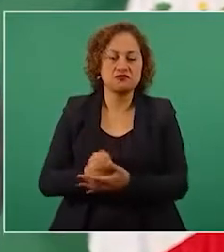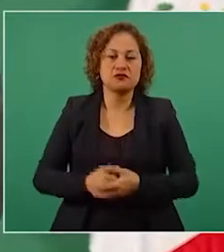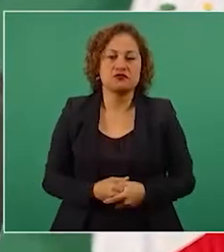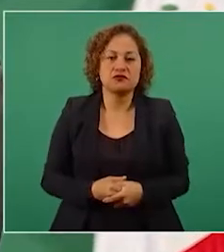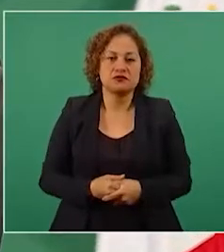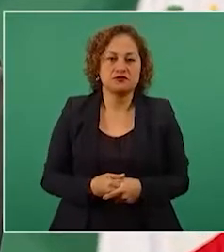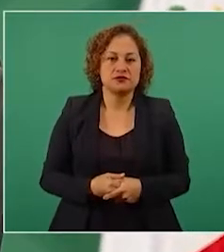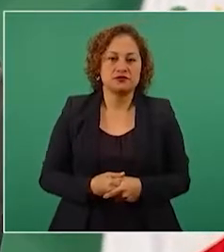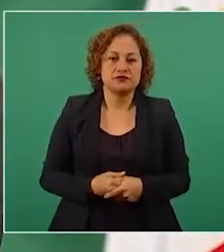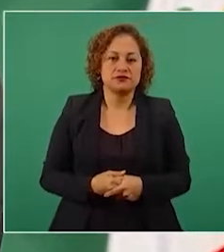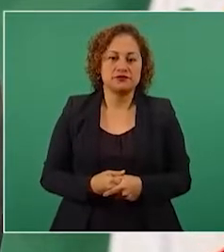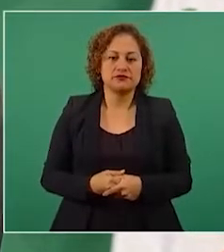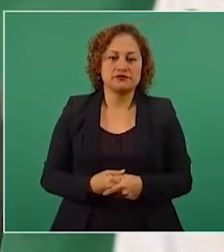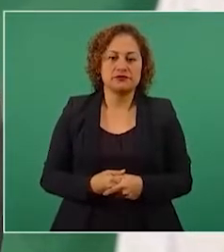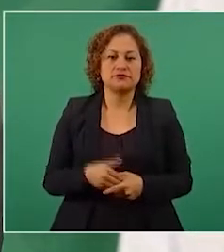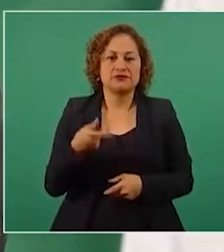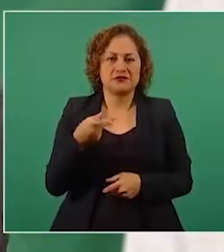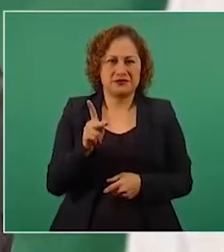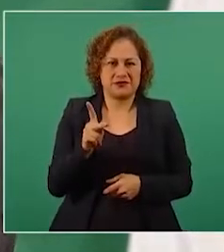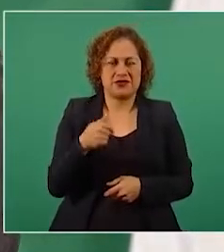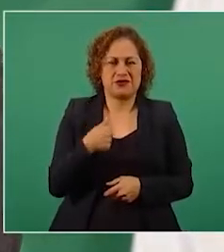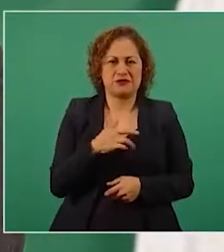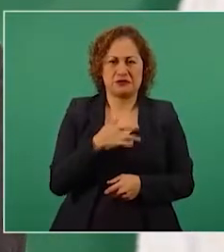pero además antidemocrático.